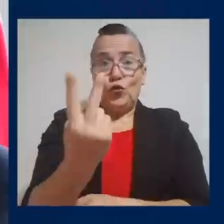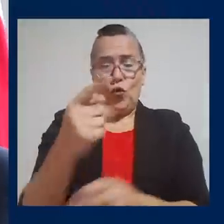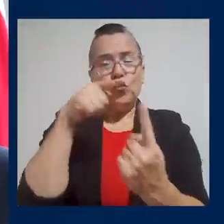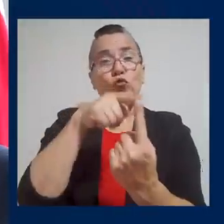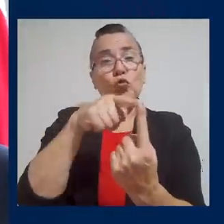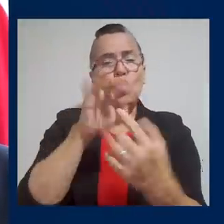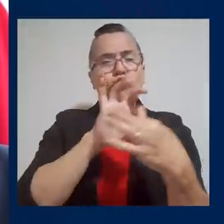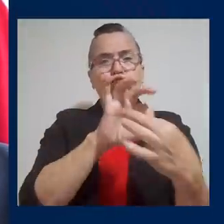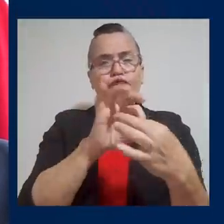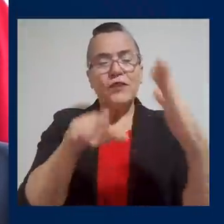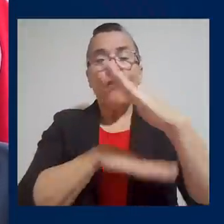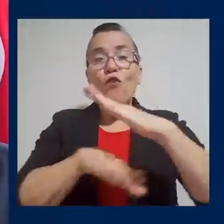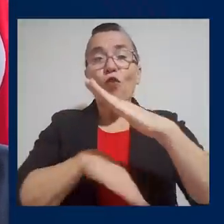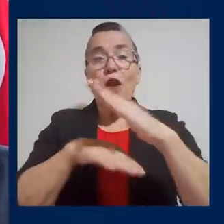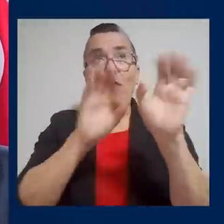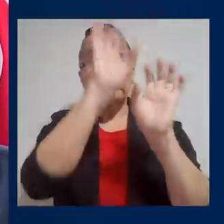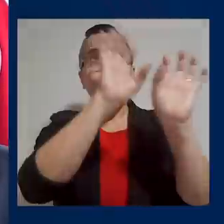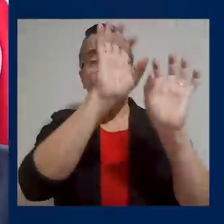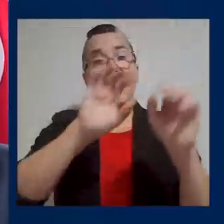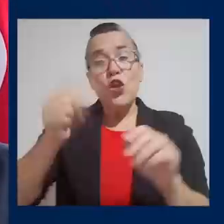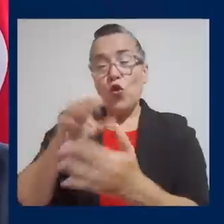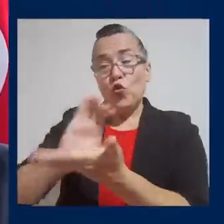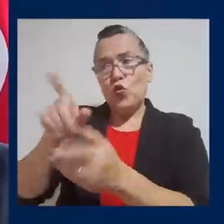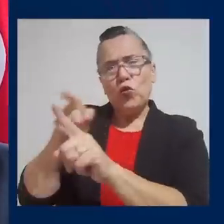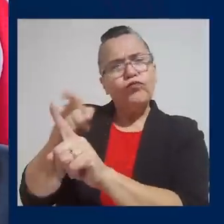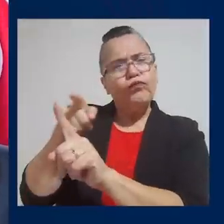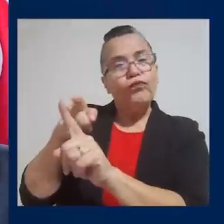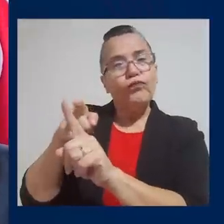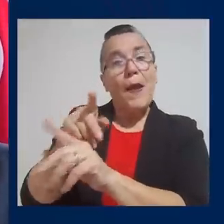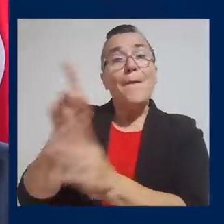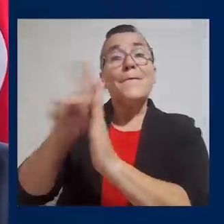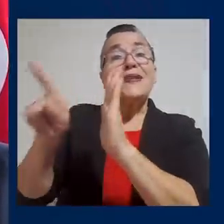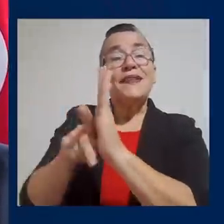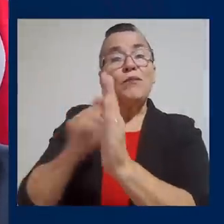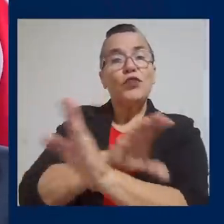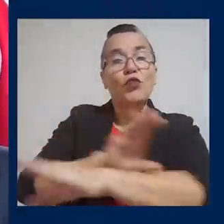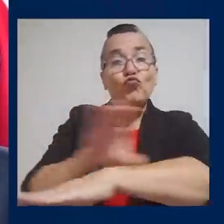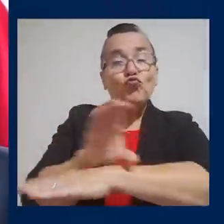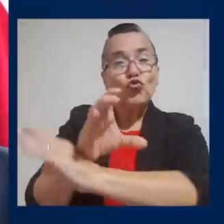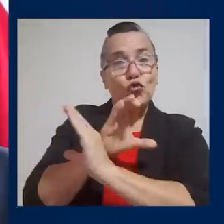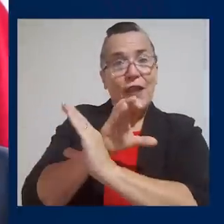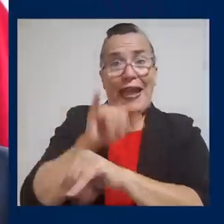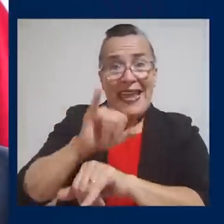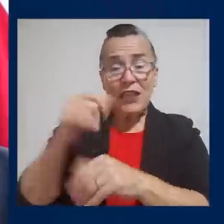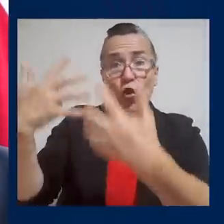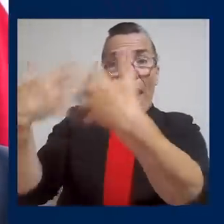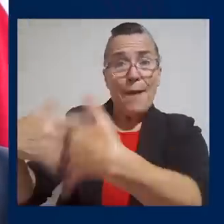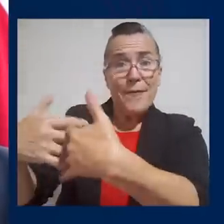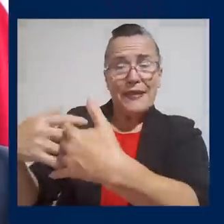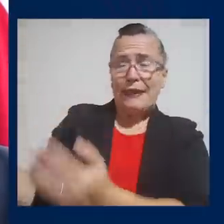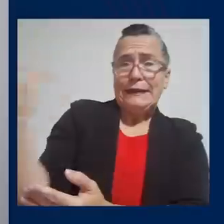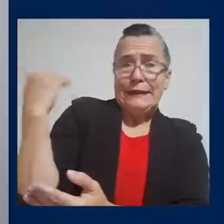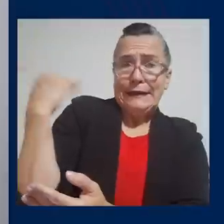mercado dos cursos, uno que tiene que ver con fundamentos de la nube y el otro que tiene que ver con principios de ciberseguridad. Esto responde a lo que las empresas nos